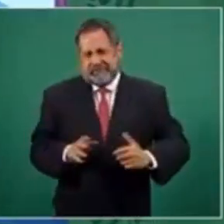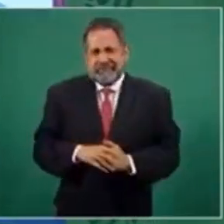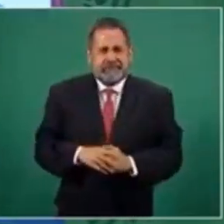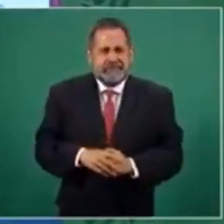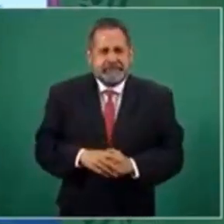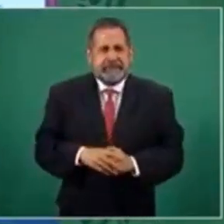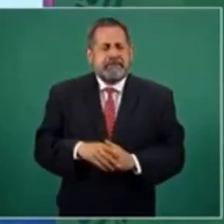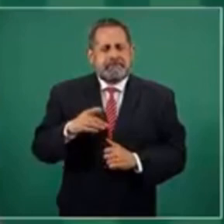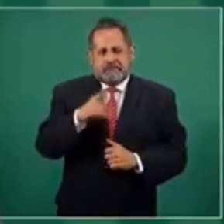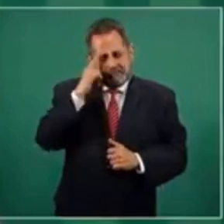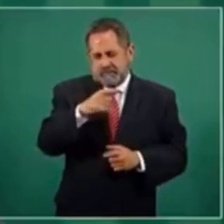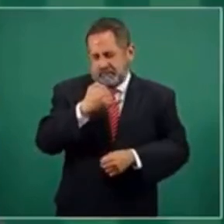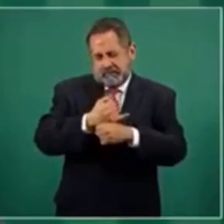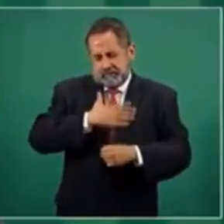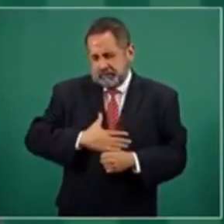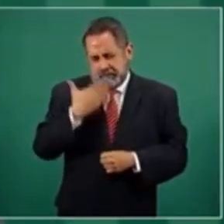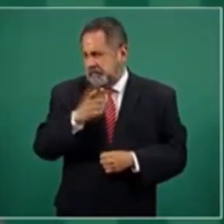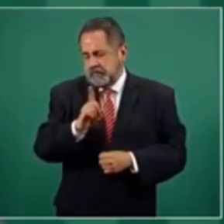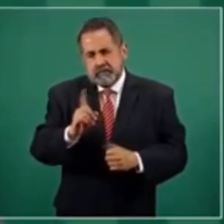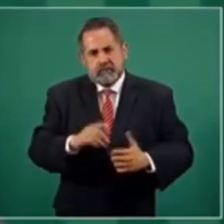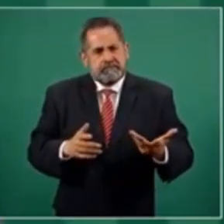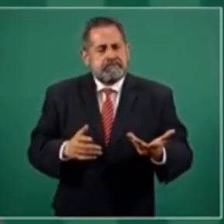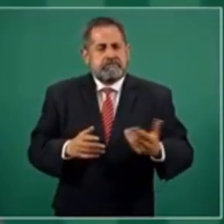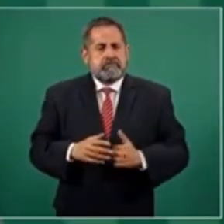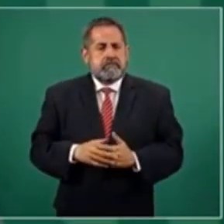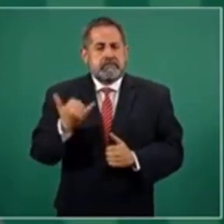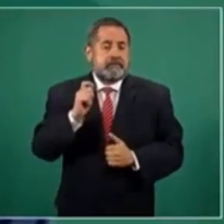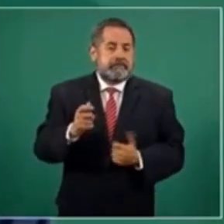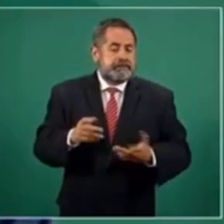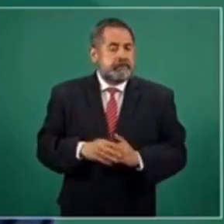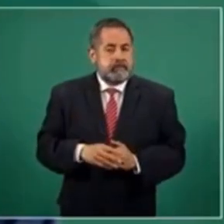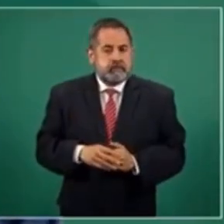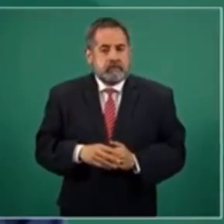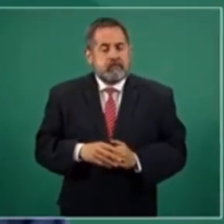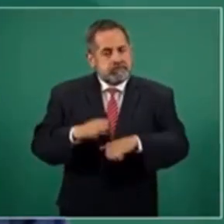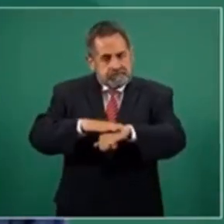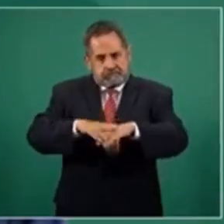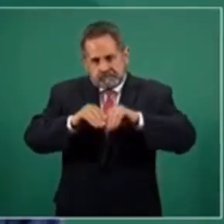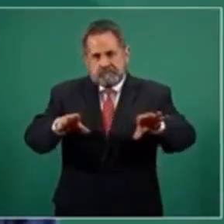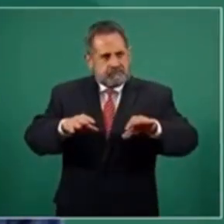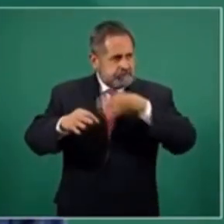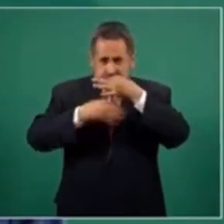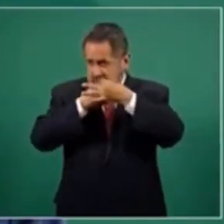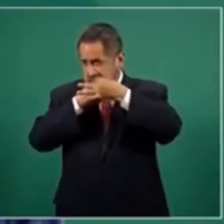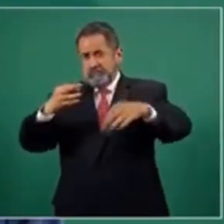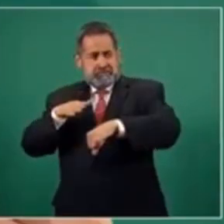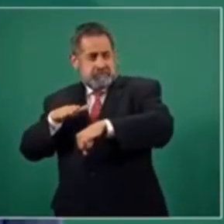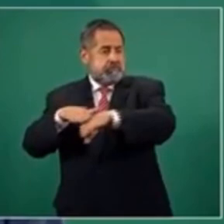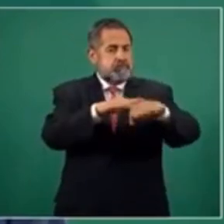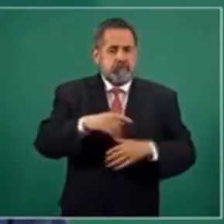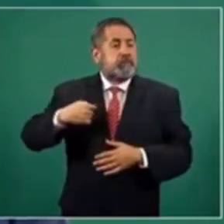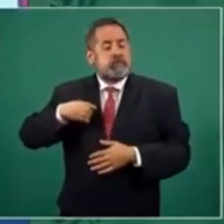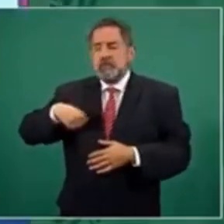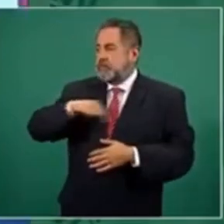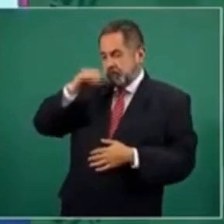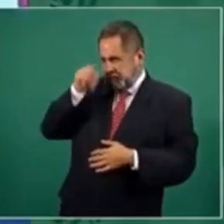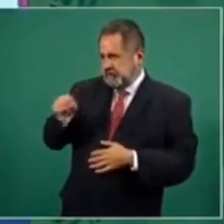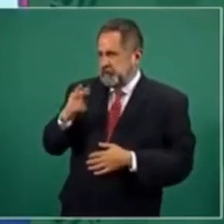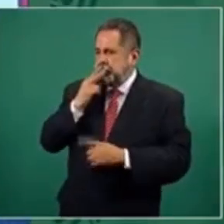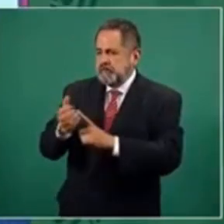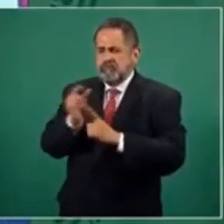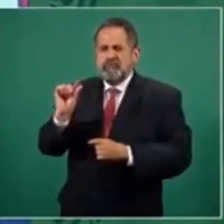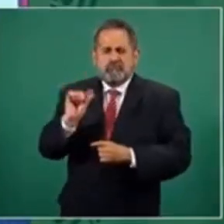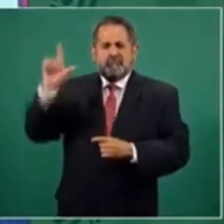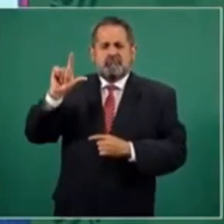se me hace injusto y que se escuche bien y se escuche lejos. Nosotros lo consideramos un